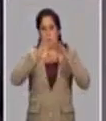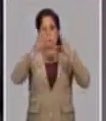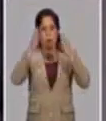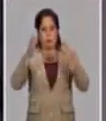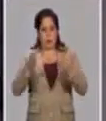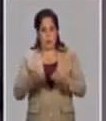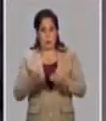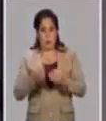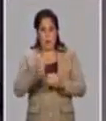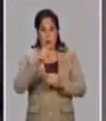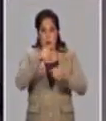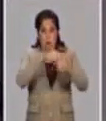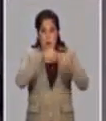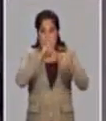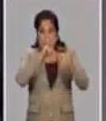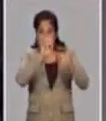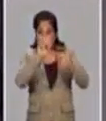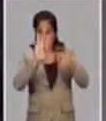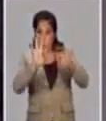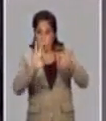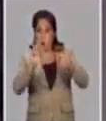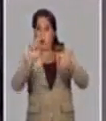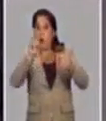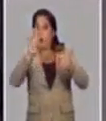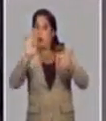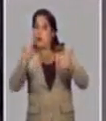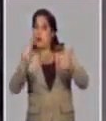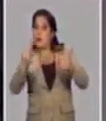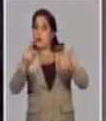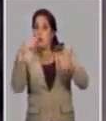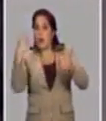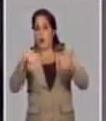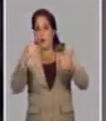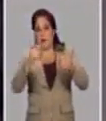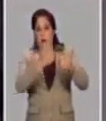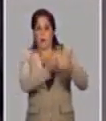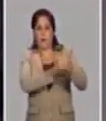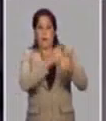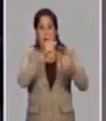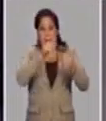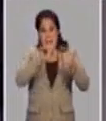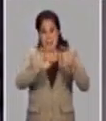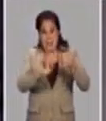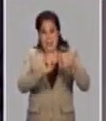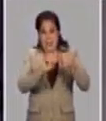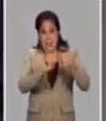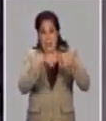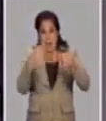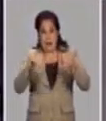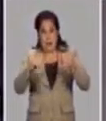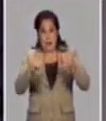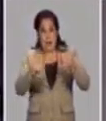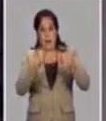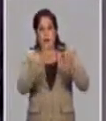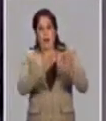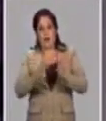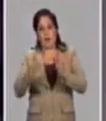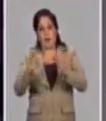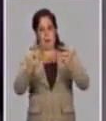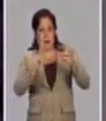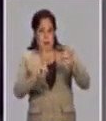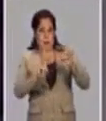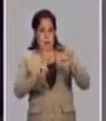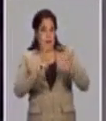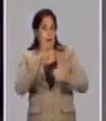evalúan en el mundo, de ellos 81 en ensayos clínicos, de estos 16 en ensayos clínicos fase